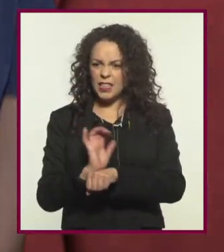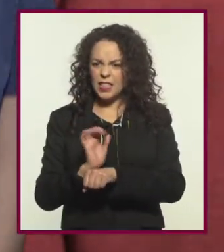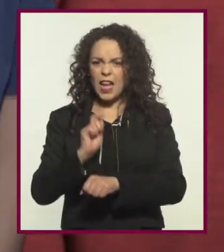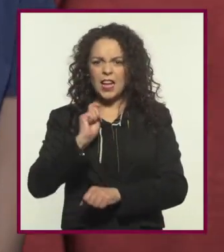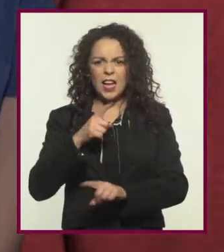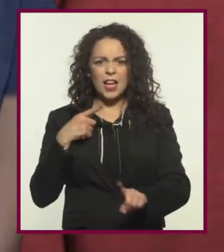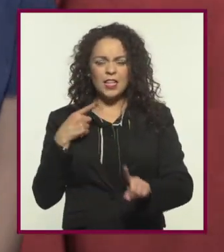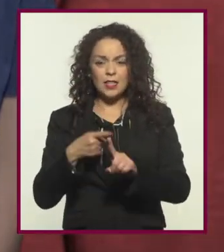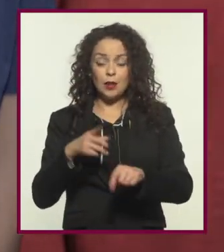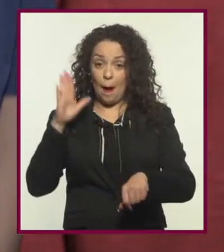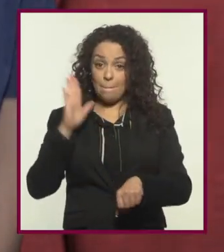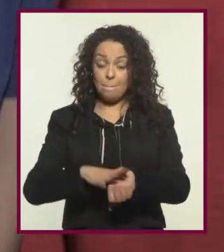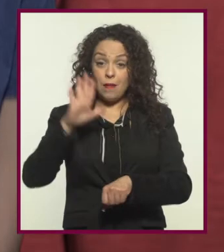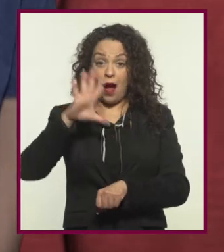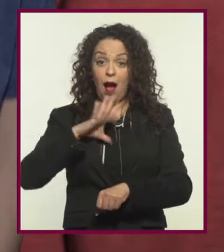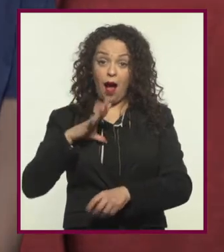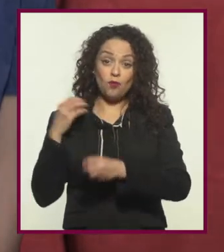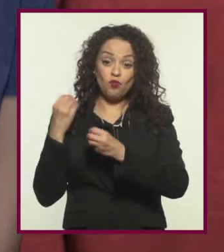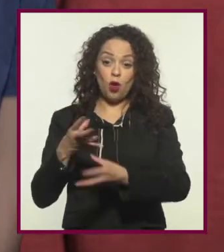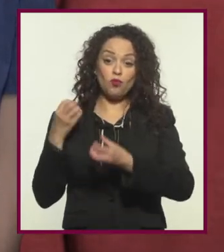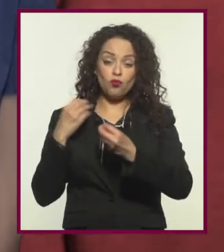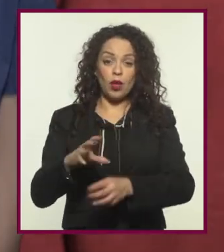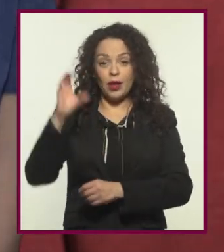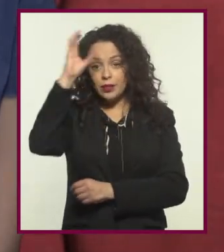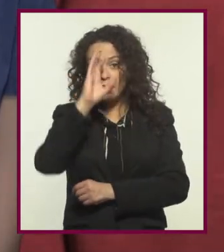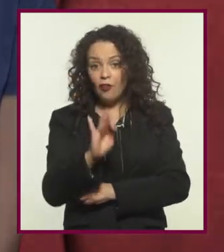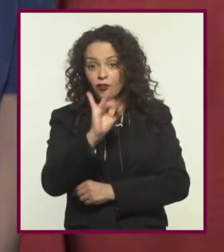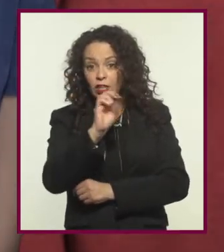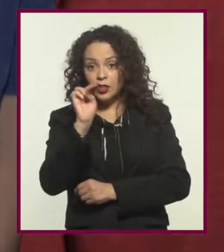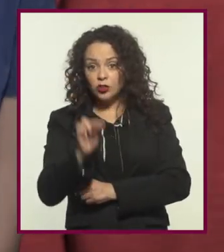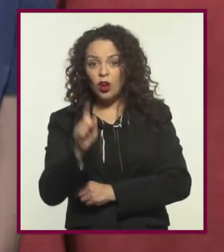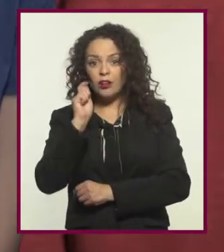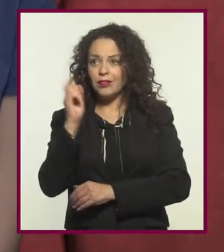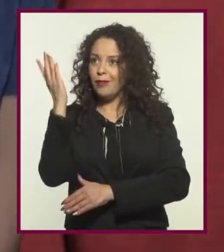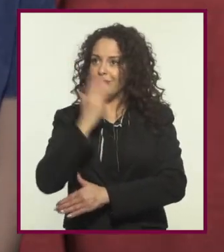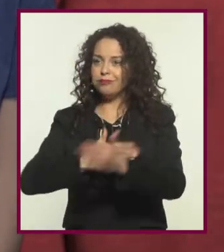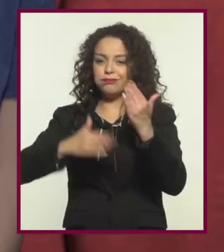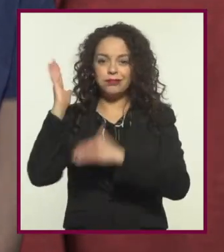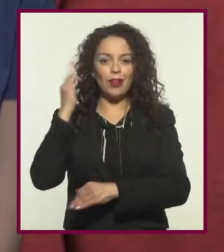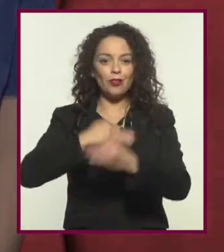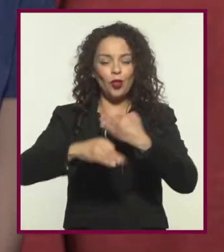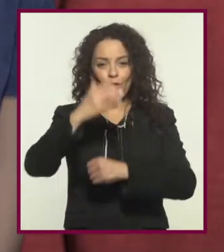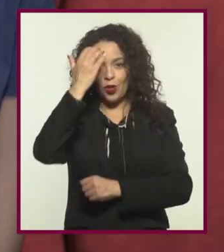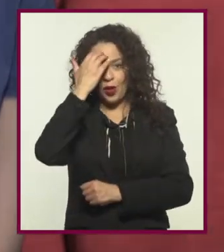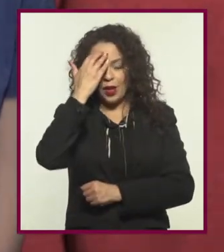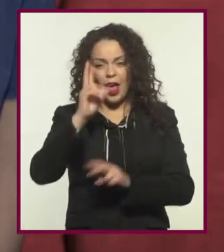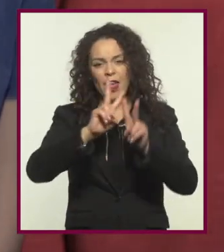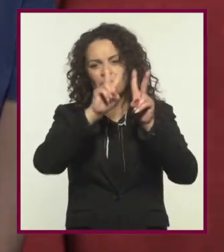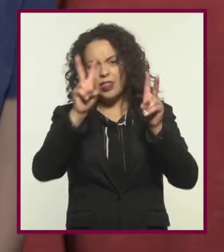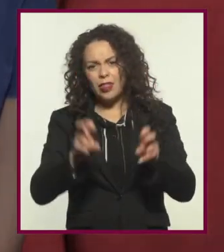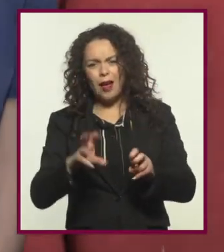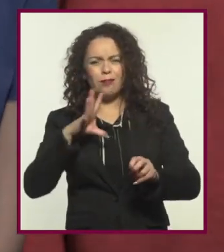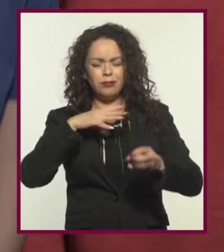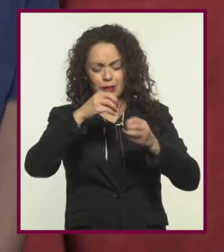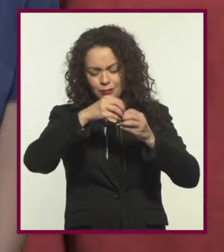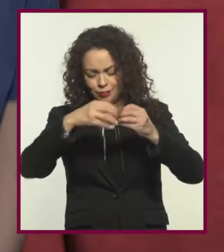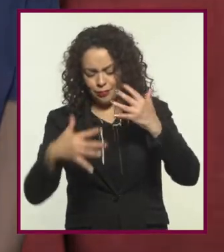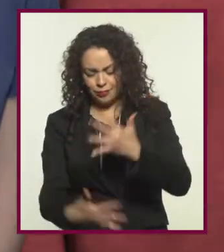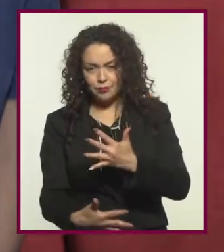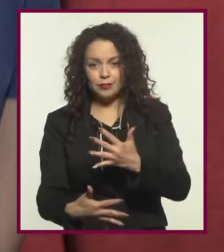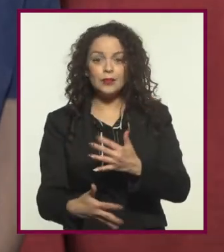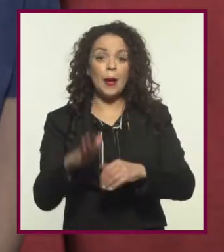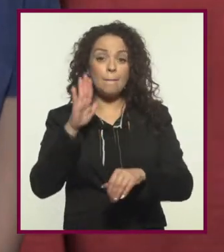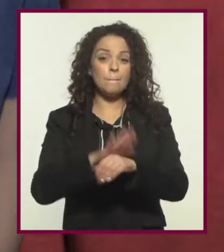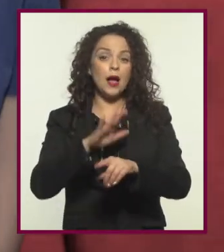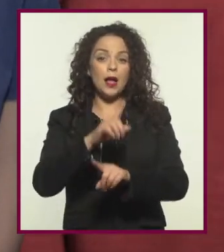El cine es probablemente el medio que más ha contribuido a que la ciencia ficción se haya vuelto tan popular. Los temas que maneja son